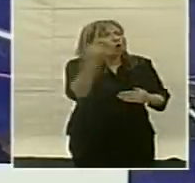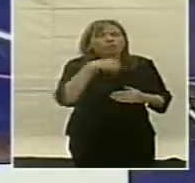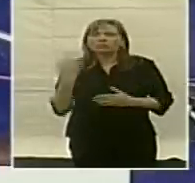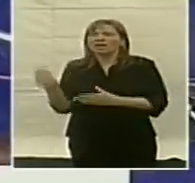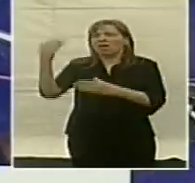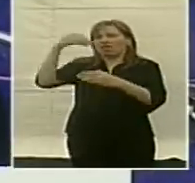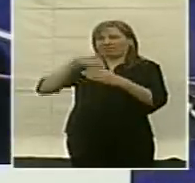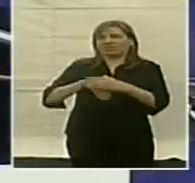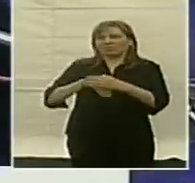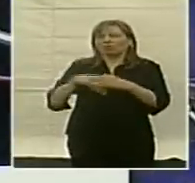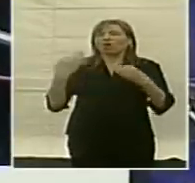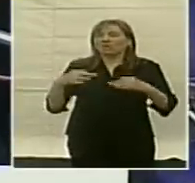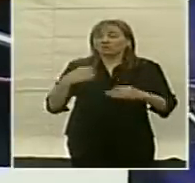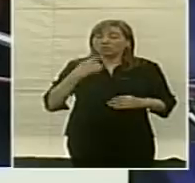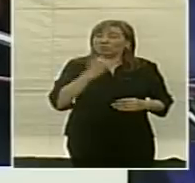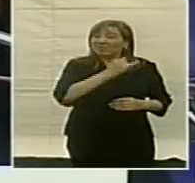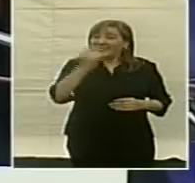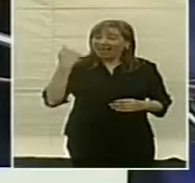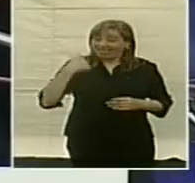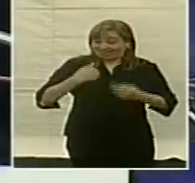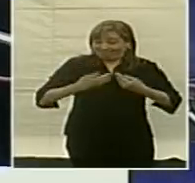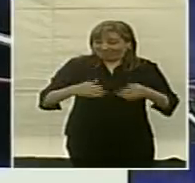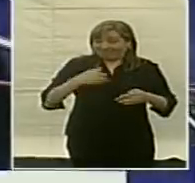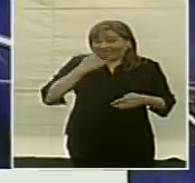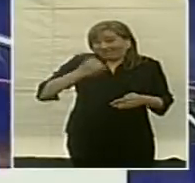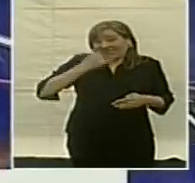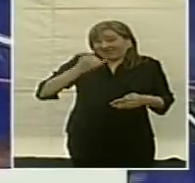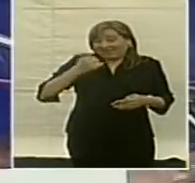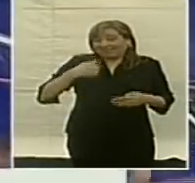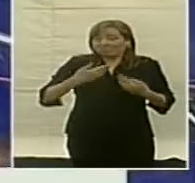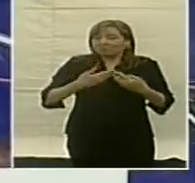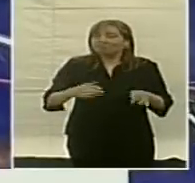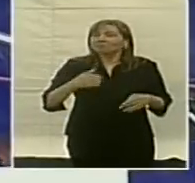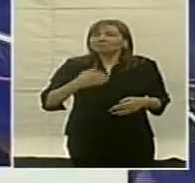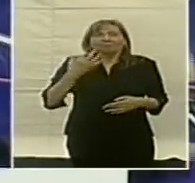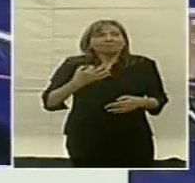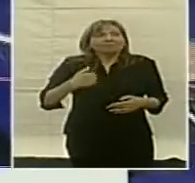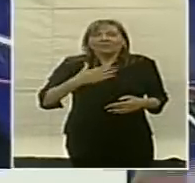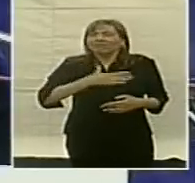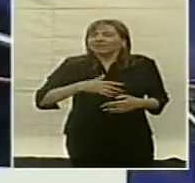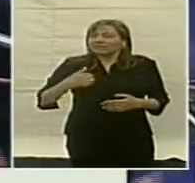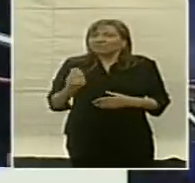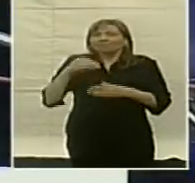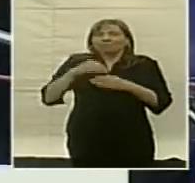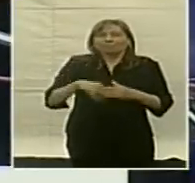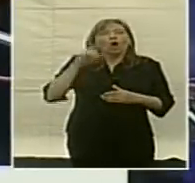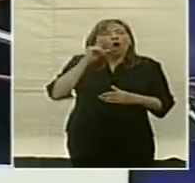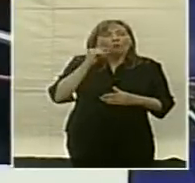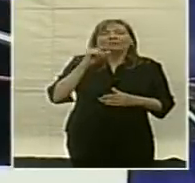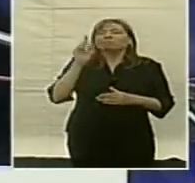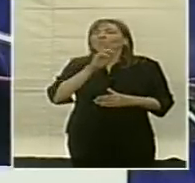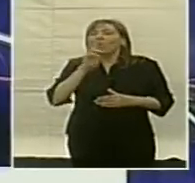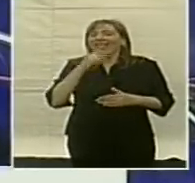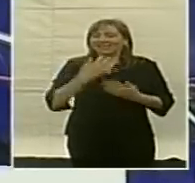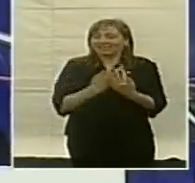finalizar, al principio de mi intervención, que me siento parte de esa generación que está pagando